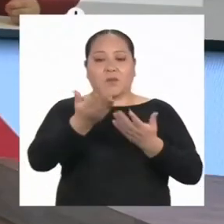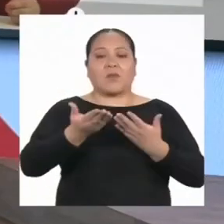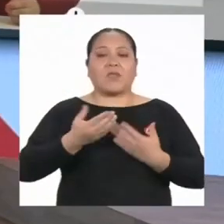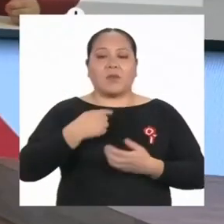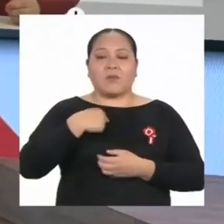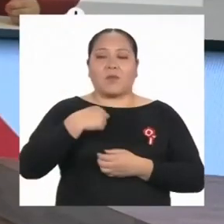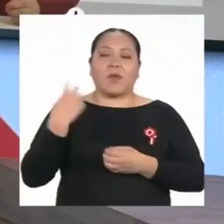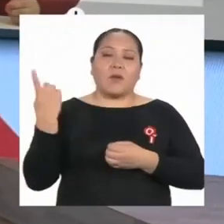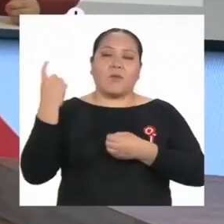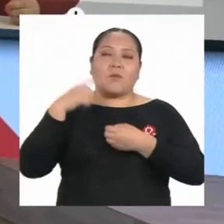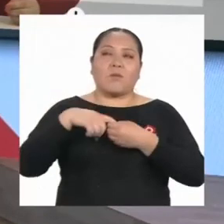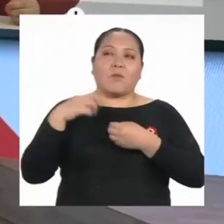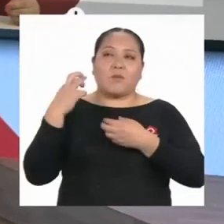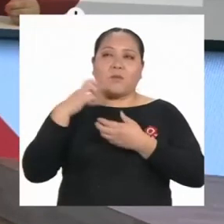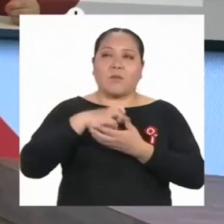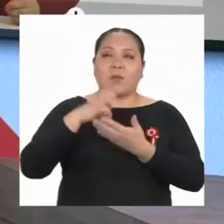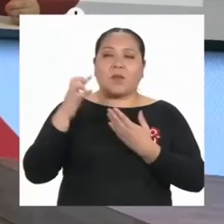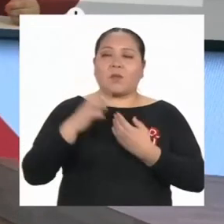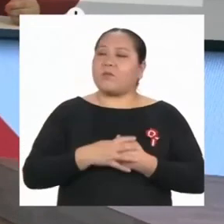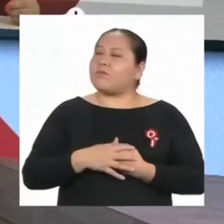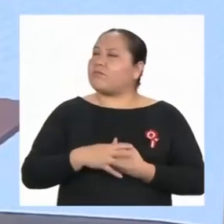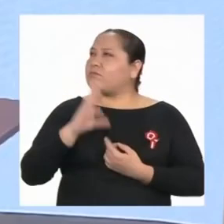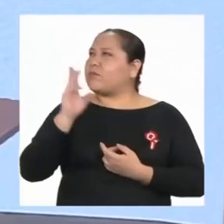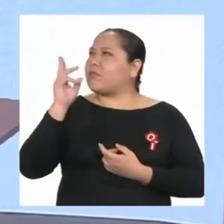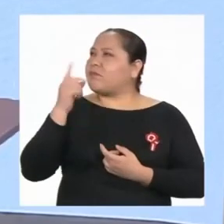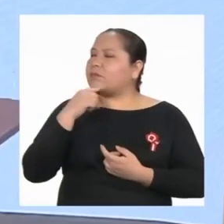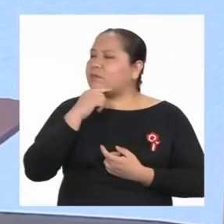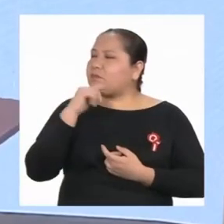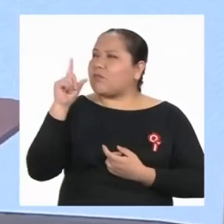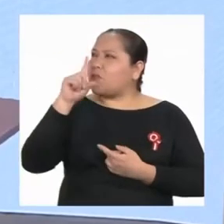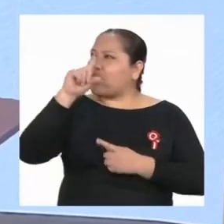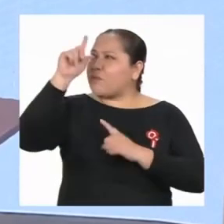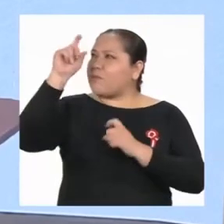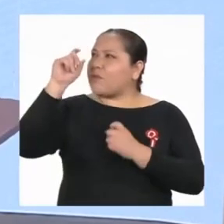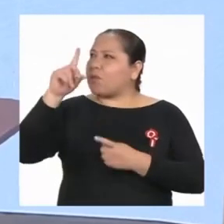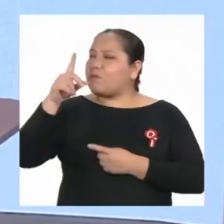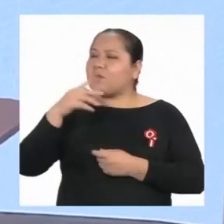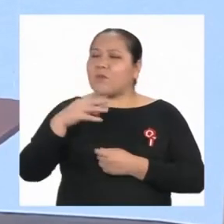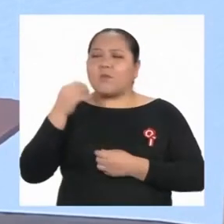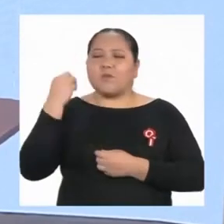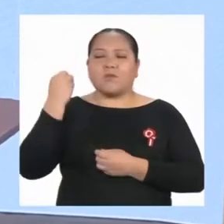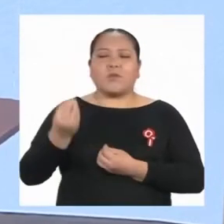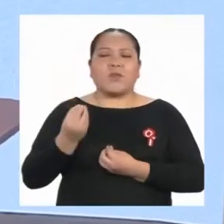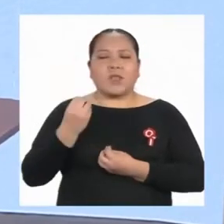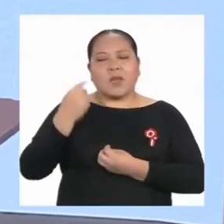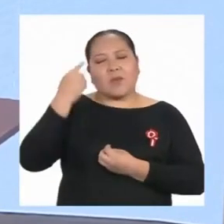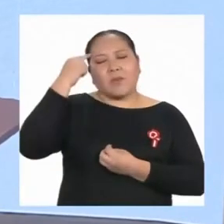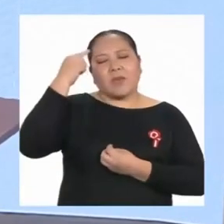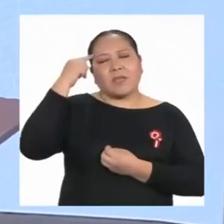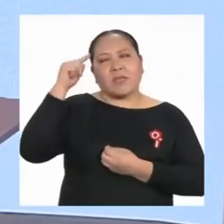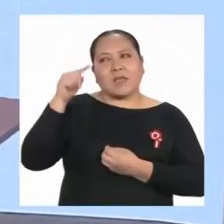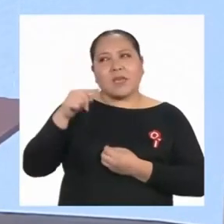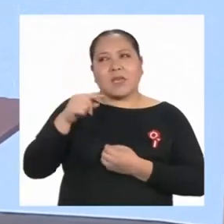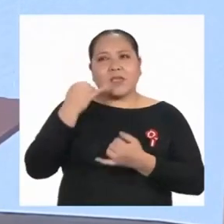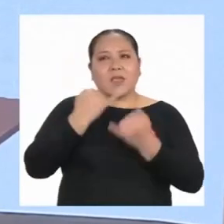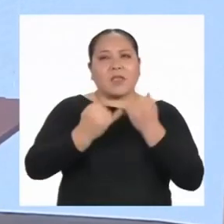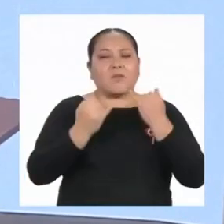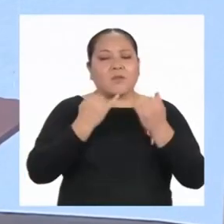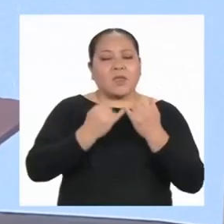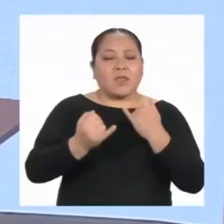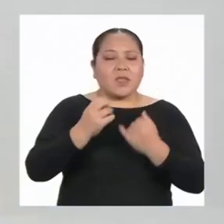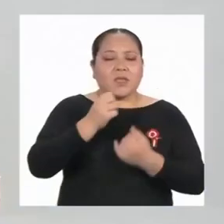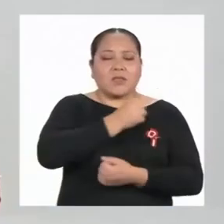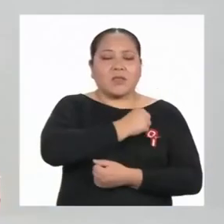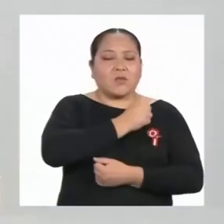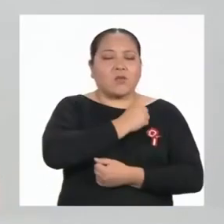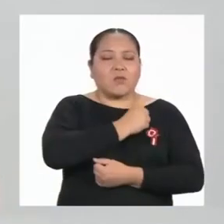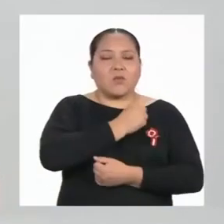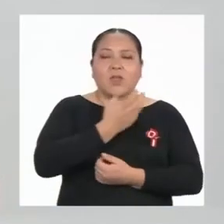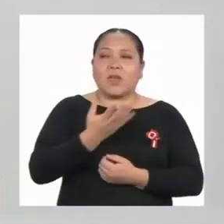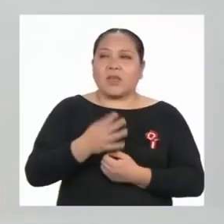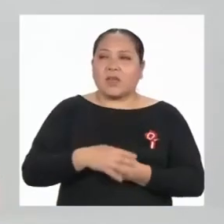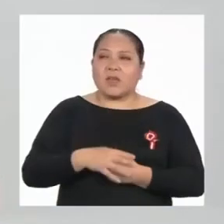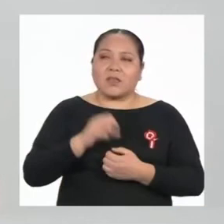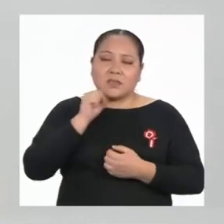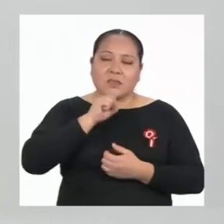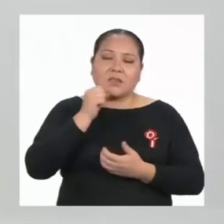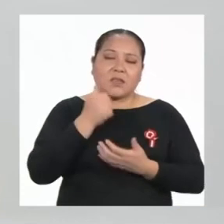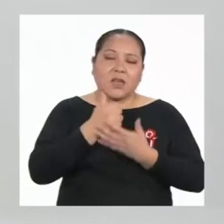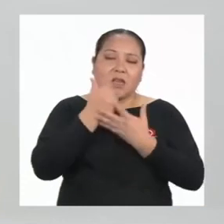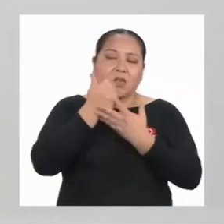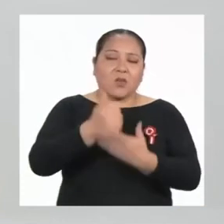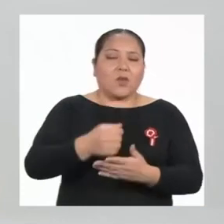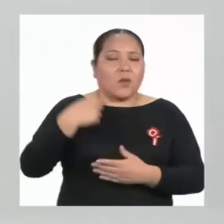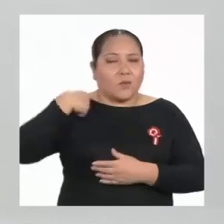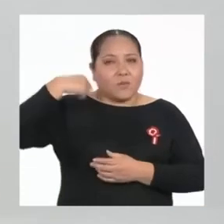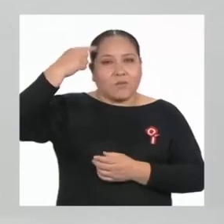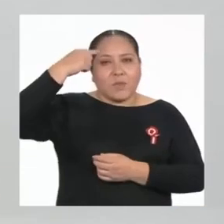Profe, por cierto, nunca le pregunté acerca de por qué cree que terminar la secundaria es beneficioso. Pienso que todas las